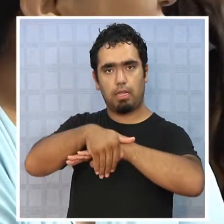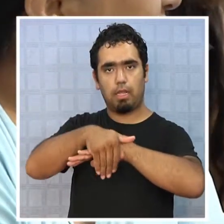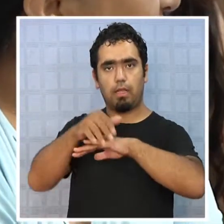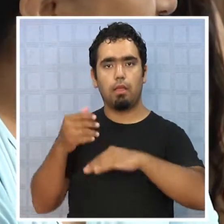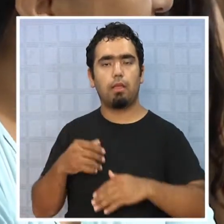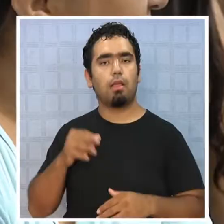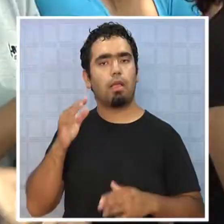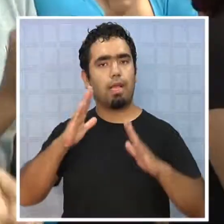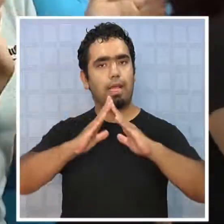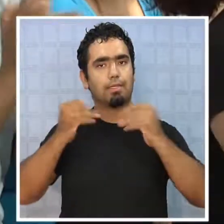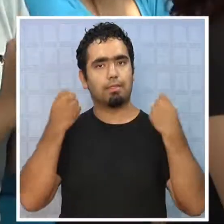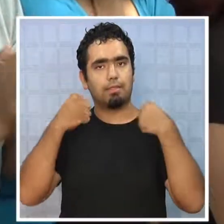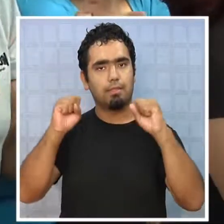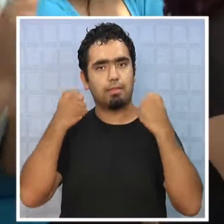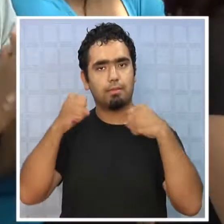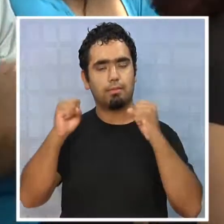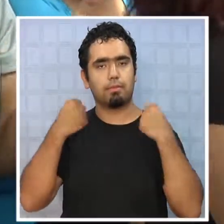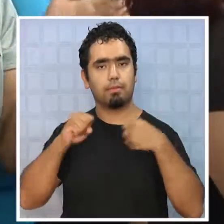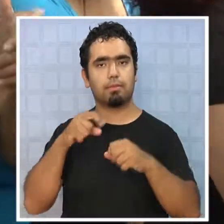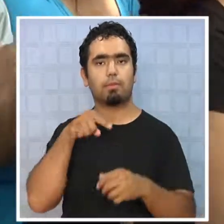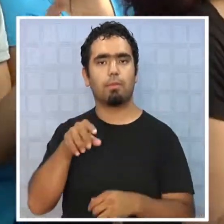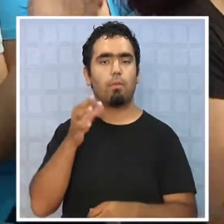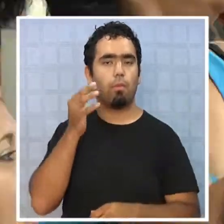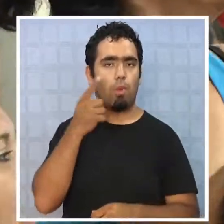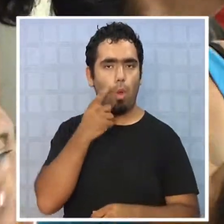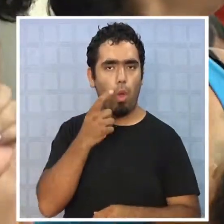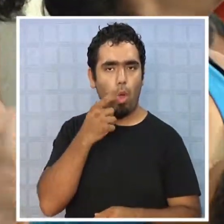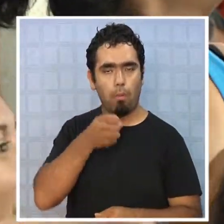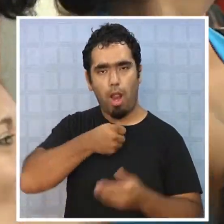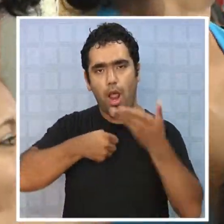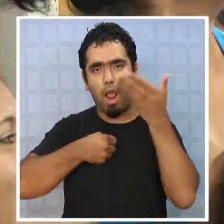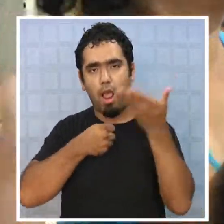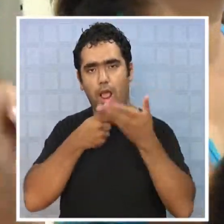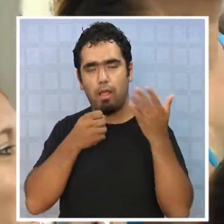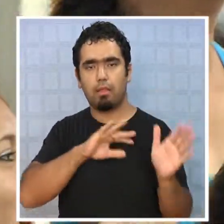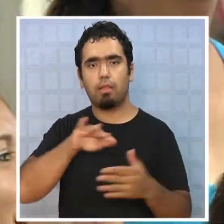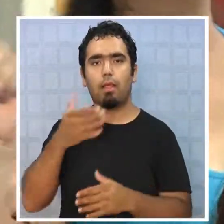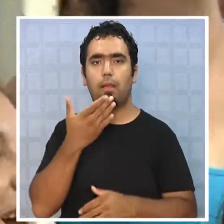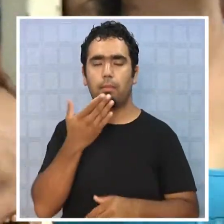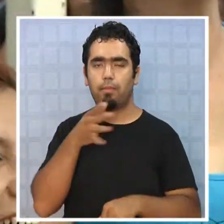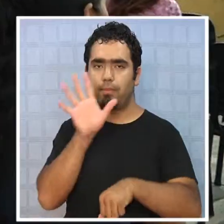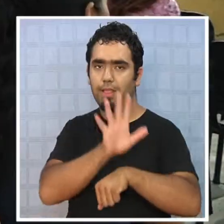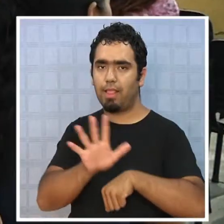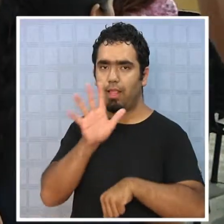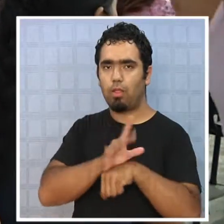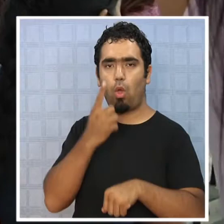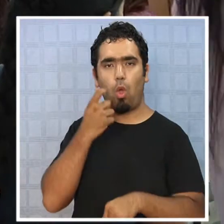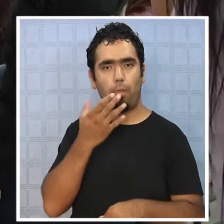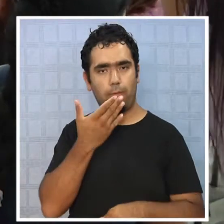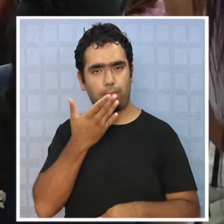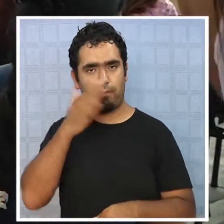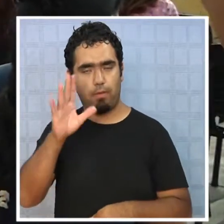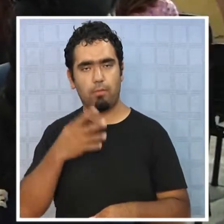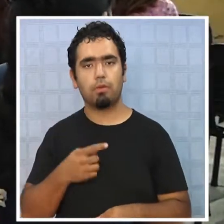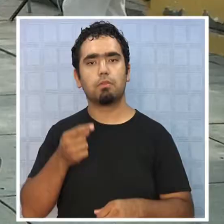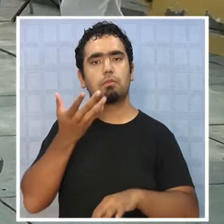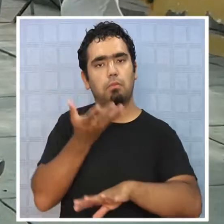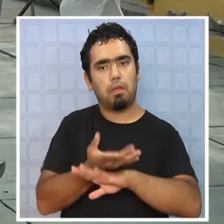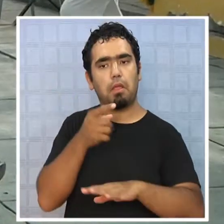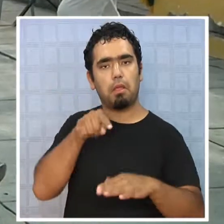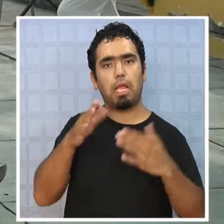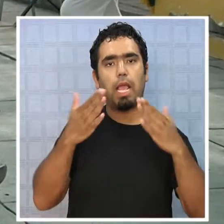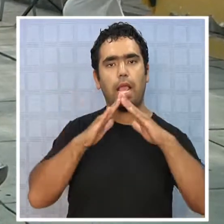Casa del Deportista, donde participarán el cantante nacional Douglas, el actor de televisión Jorge Zabaleta y varios